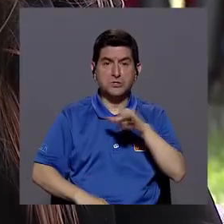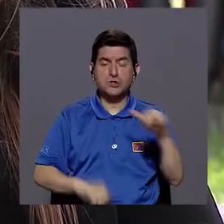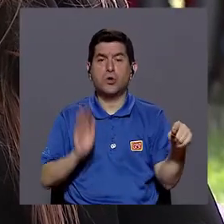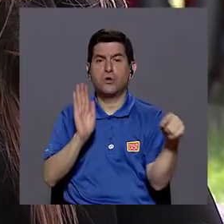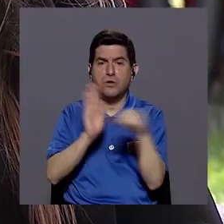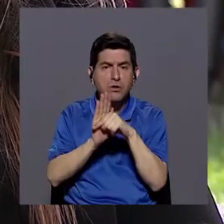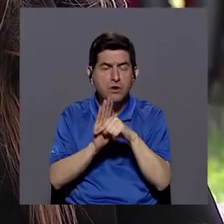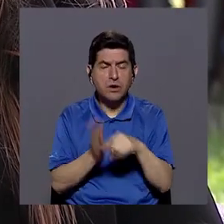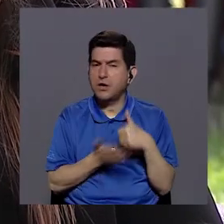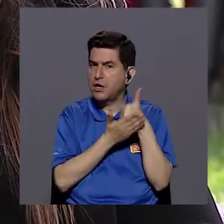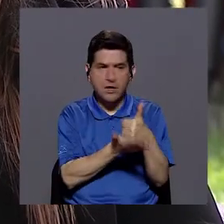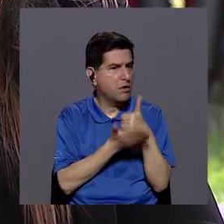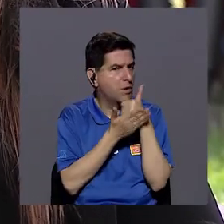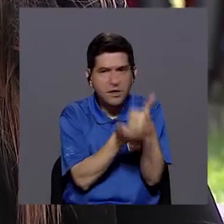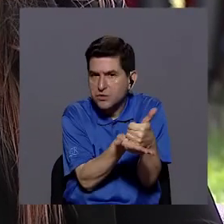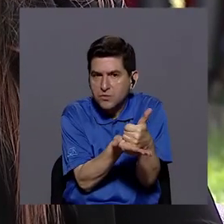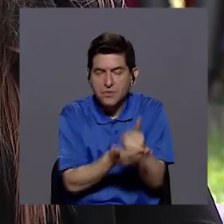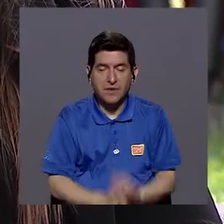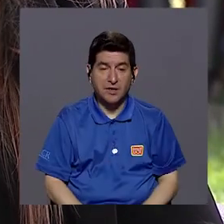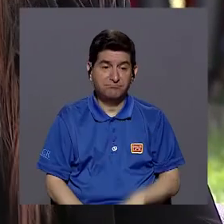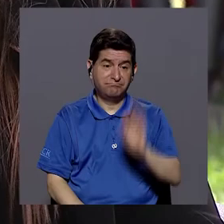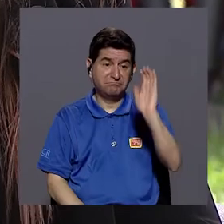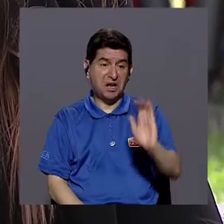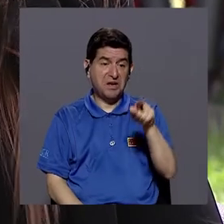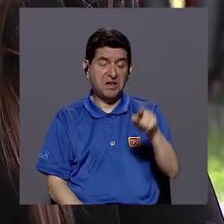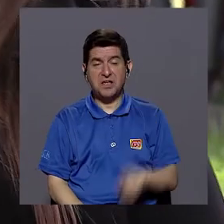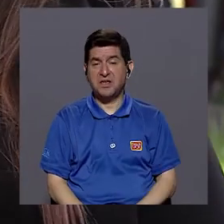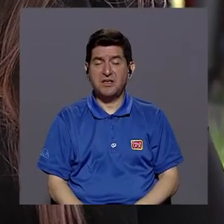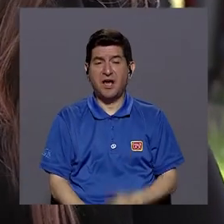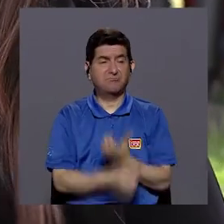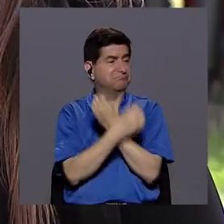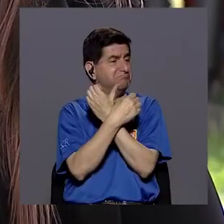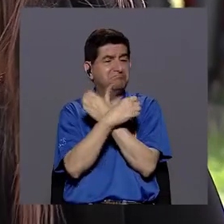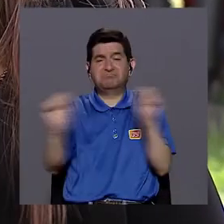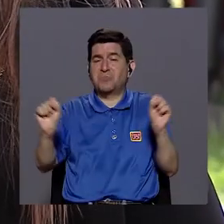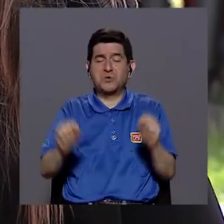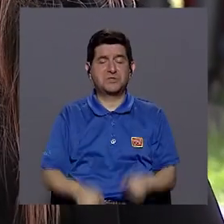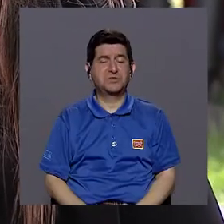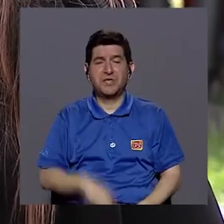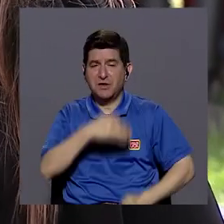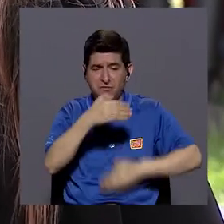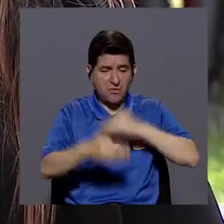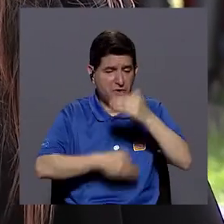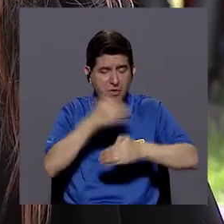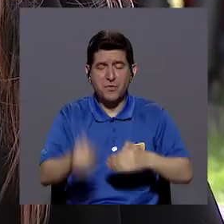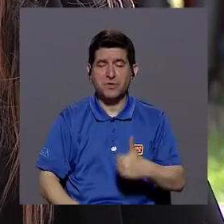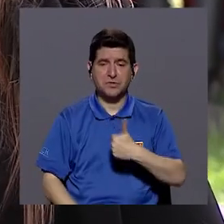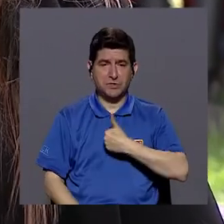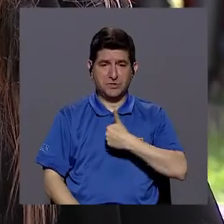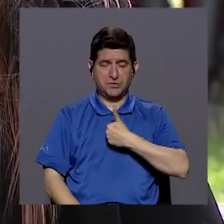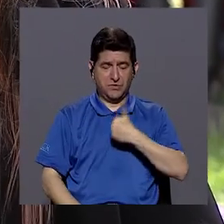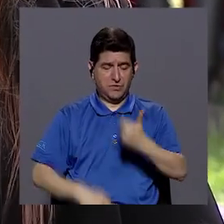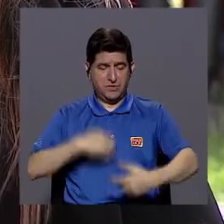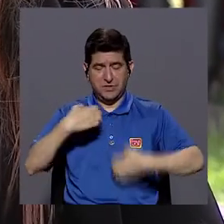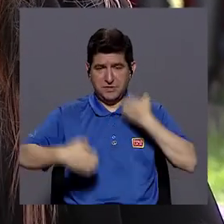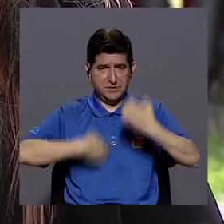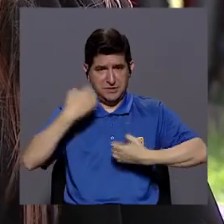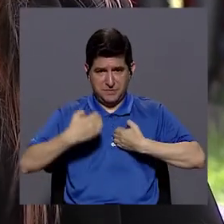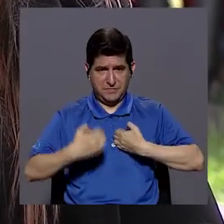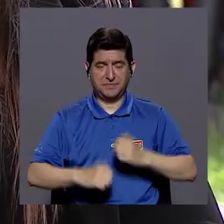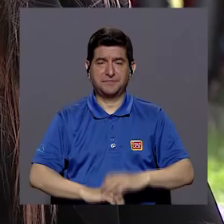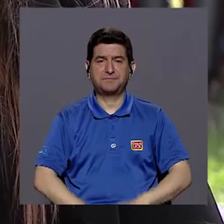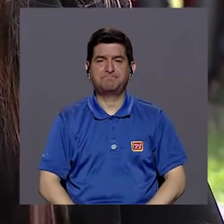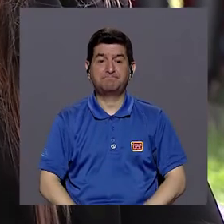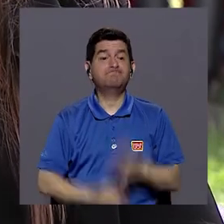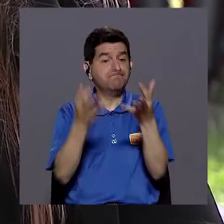negativas y no le ayuda a gestionar, entonces el niño y la niña se van a ver imposibilitados también de poder gestionar sus propias emociones. Entonces en ese sentido